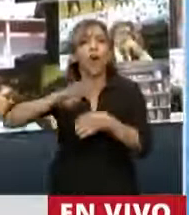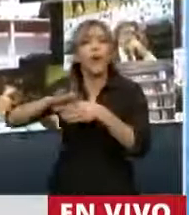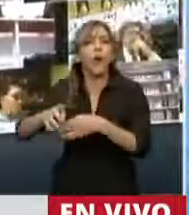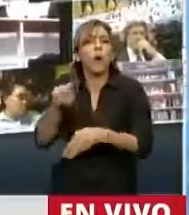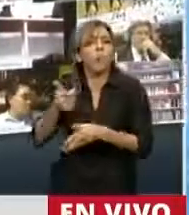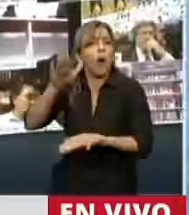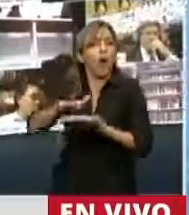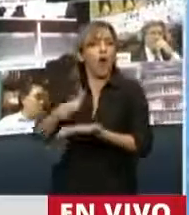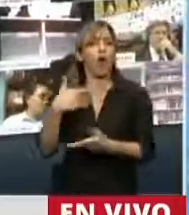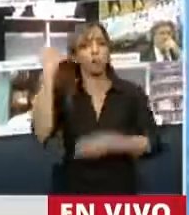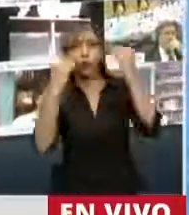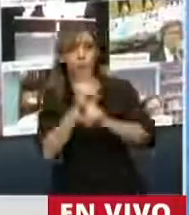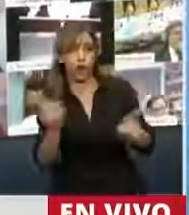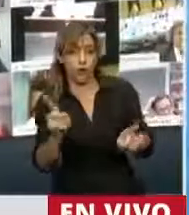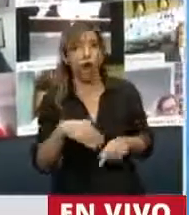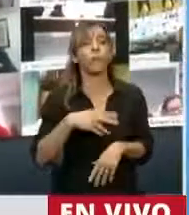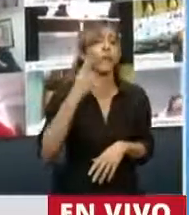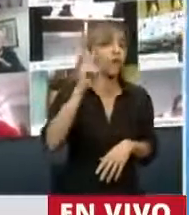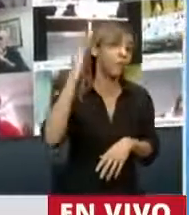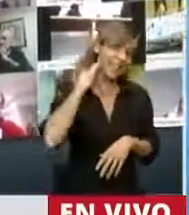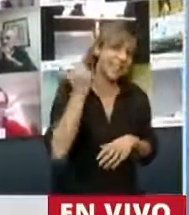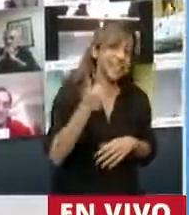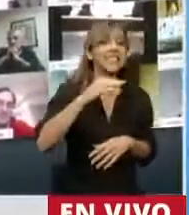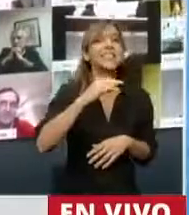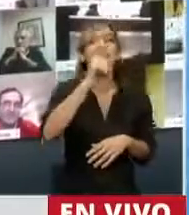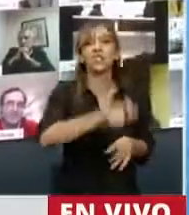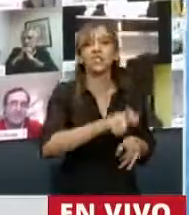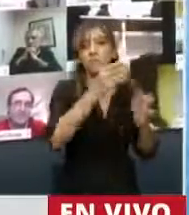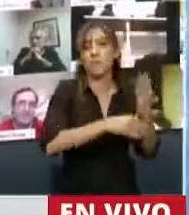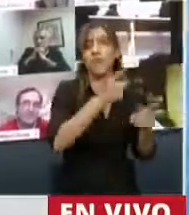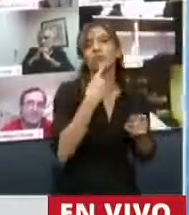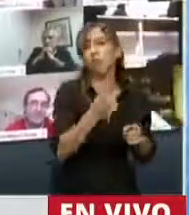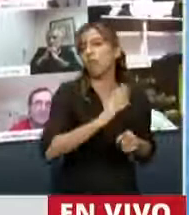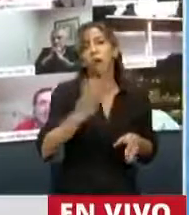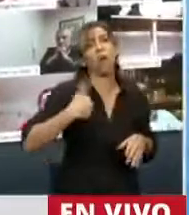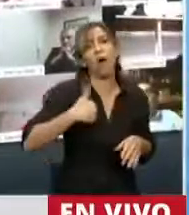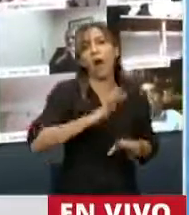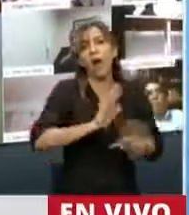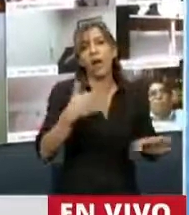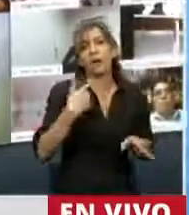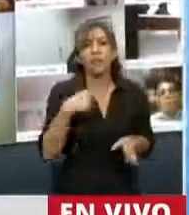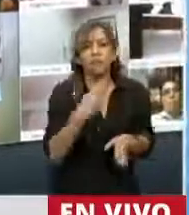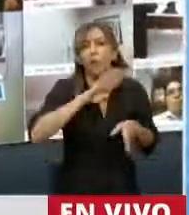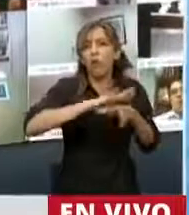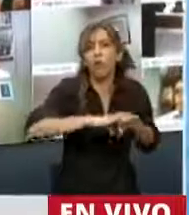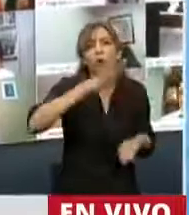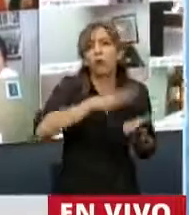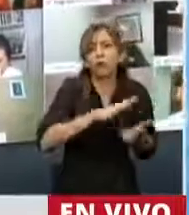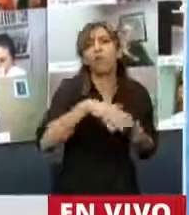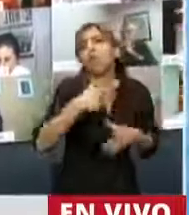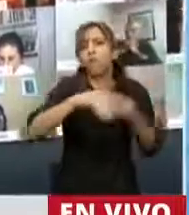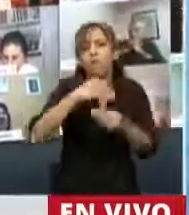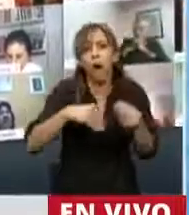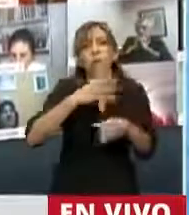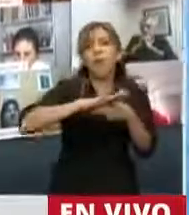Diario de la Nación. Nicolás Dujovne, junio de 2016. La Argentina tiene niveles de endeudamiento bajísimos tanto a nivel del gobierno como a nivel de las empresas como a nivel de las